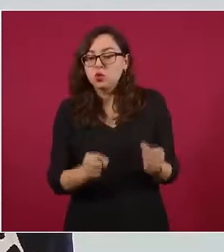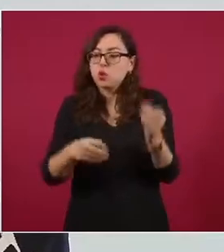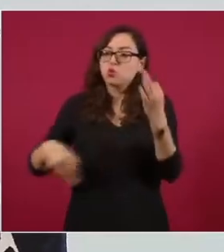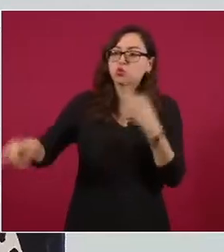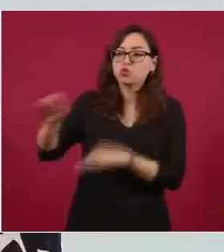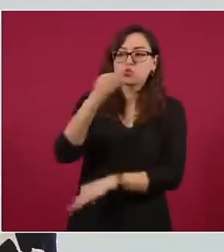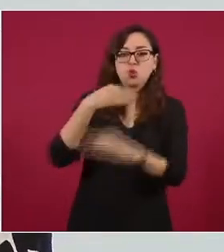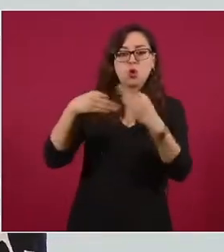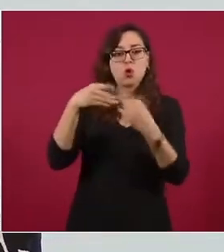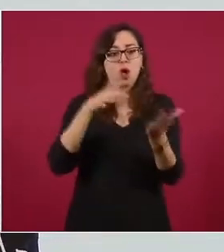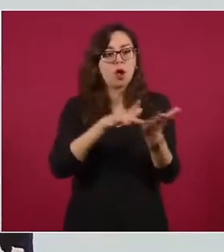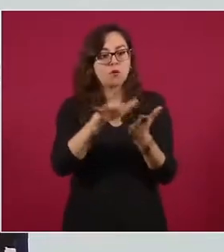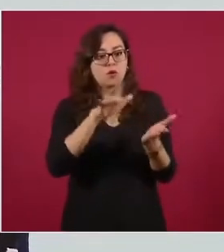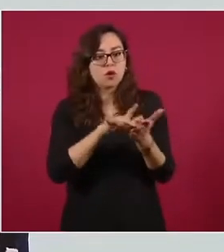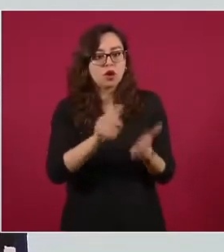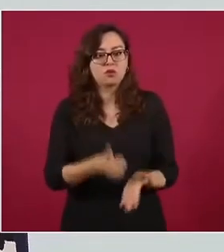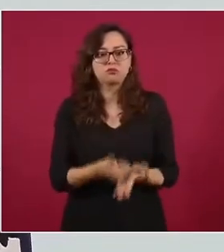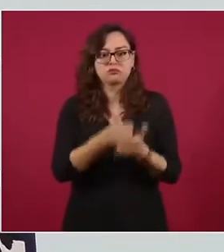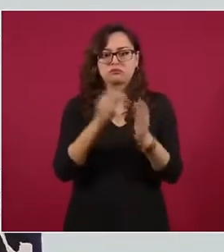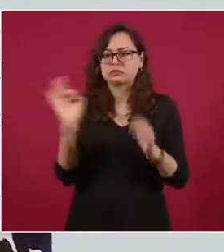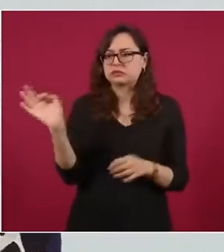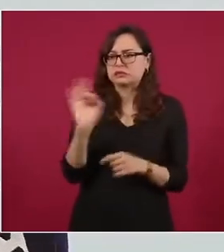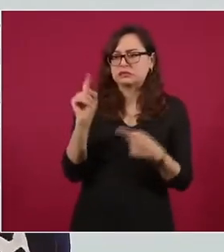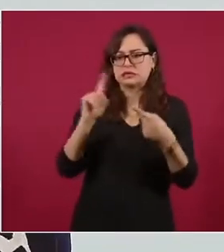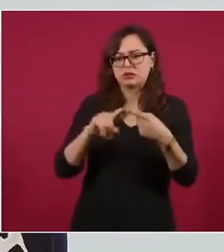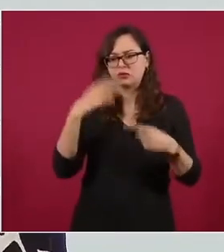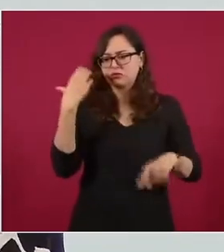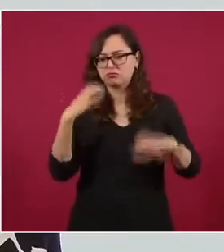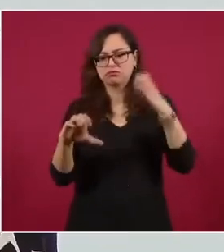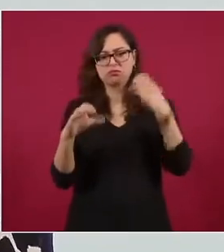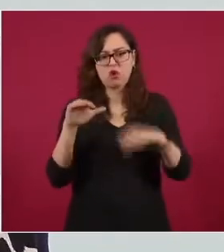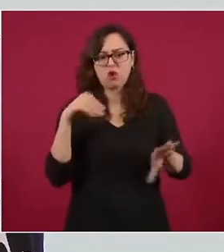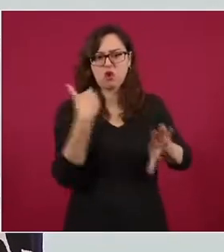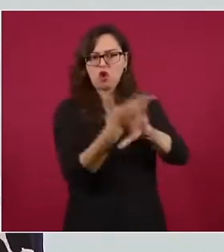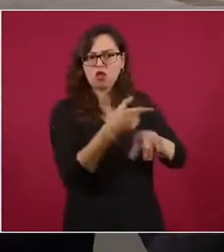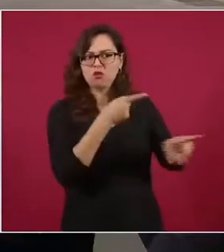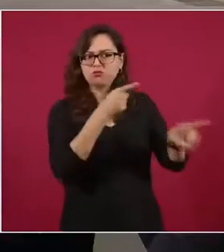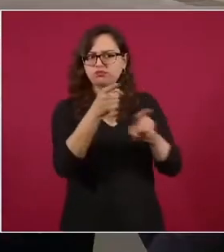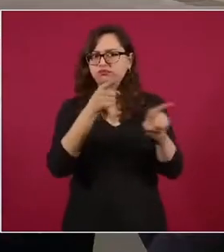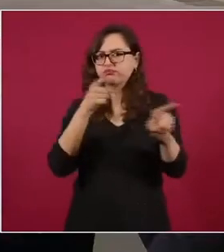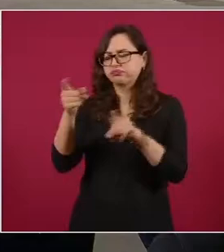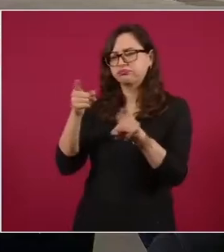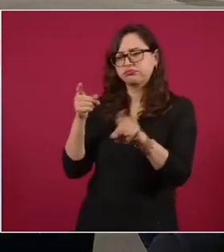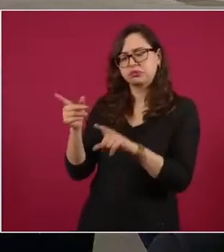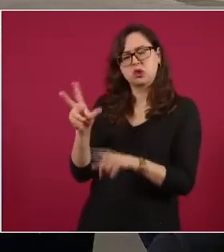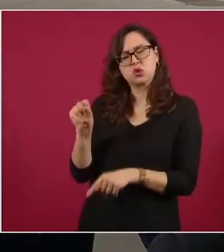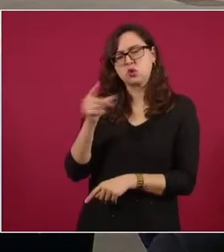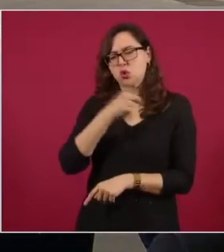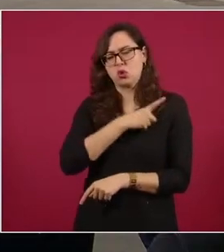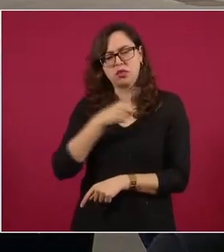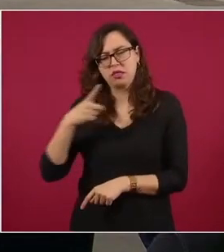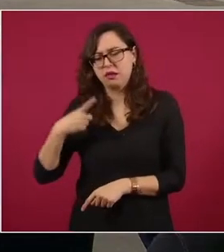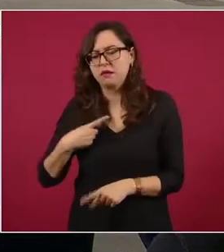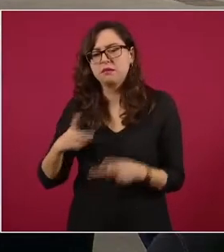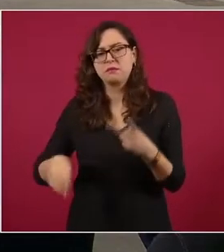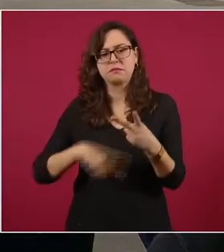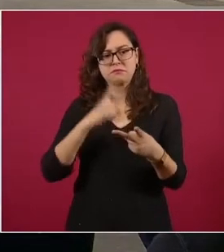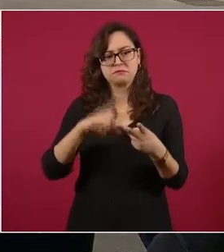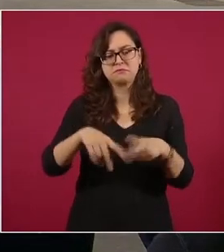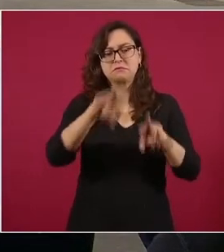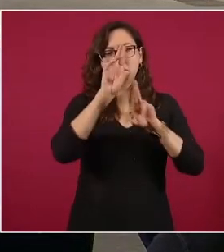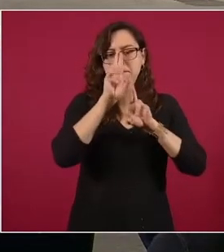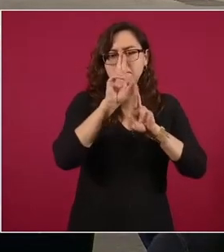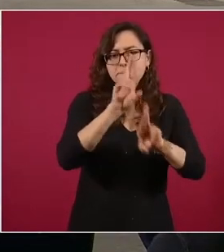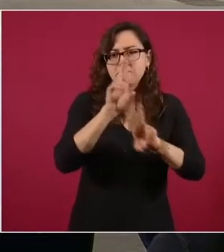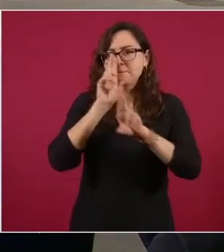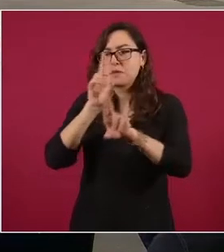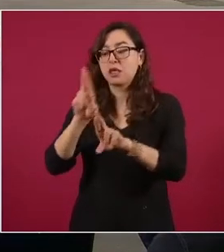o publicaciones podrían afectar a alguien. Convive y comunícate sin faltar al respeto a los demás. Recuerda que tus acciones